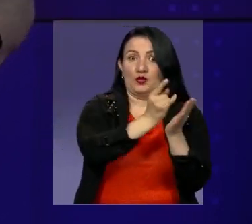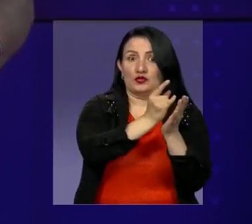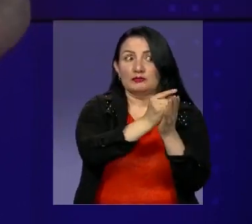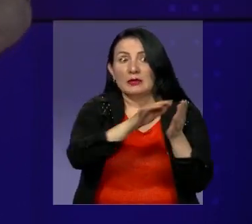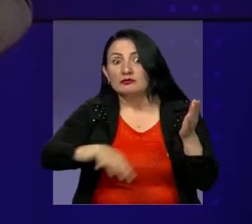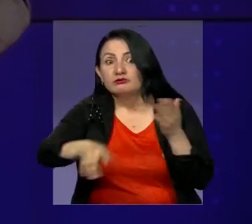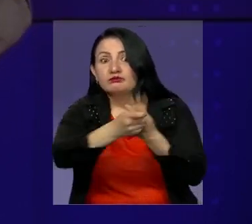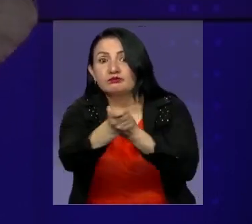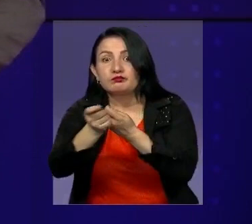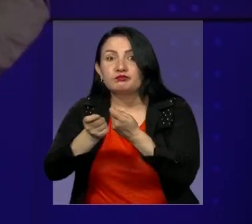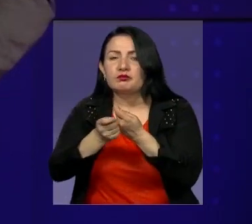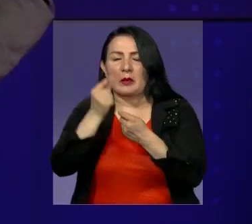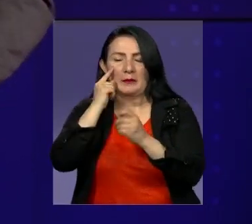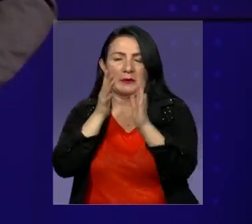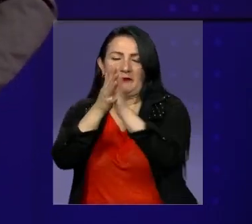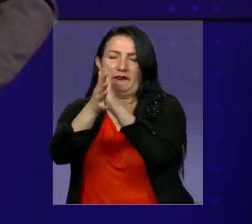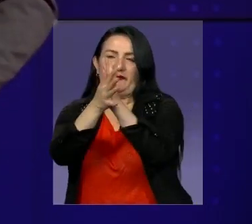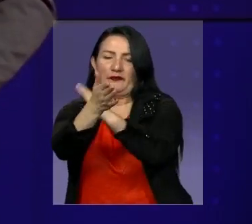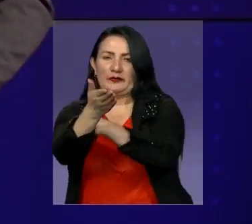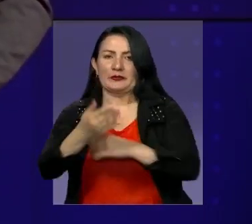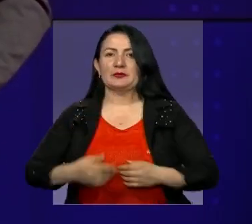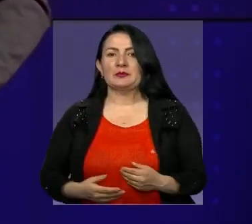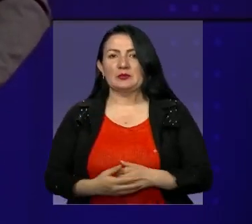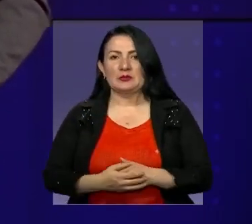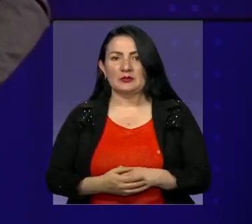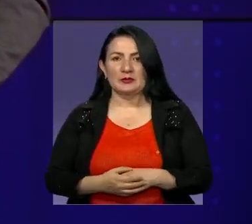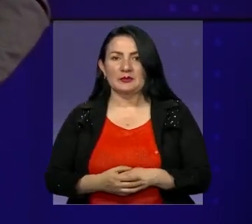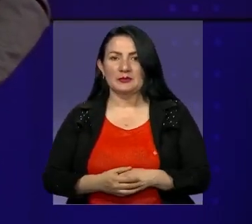en zonas aledañas, preparamos el siguiente informe.